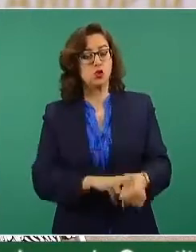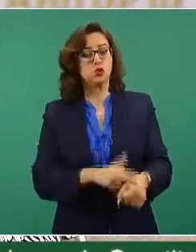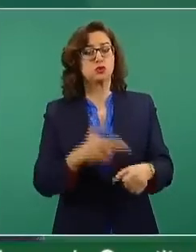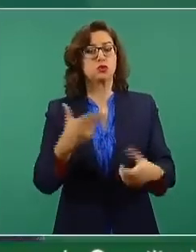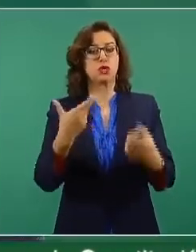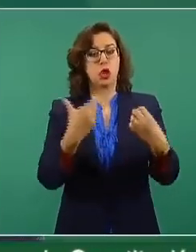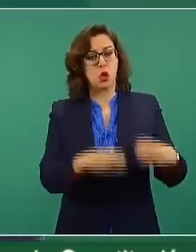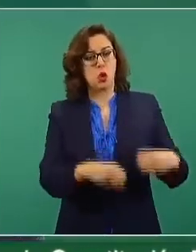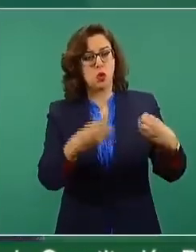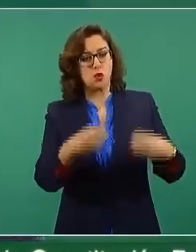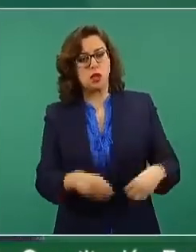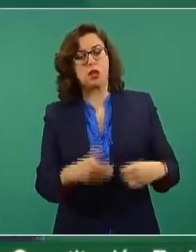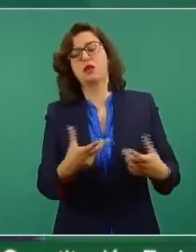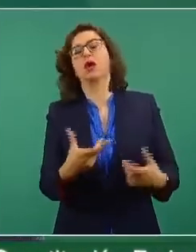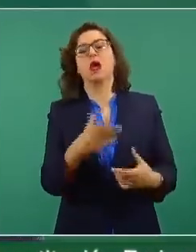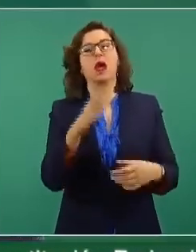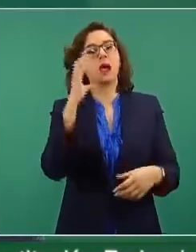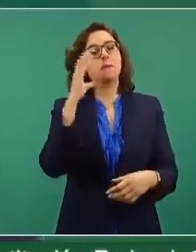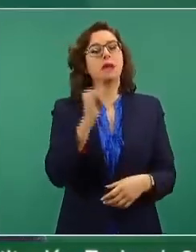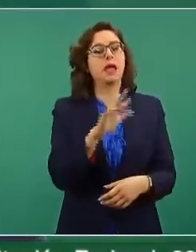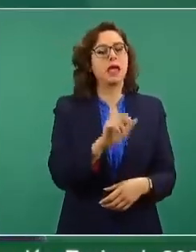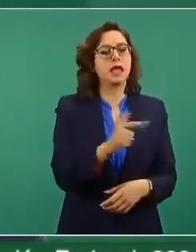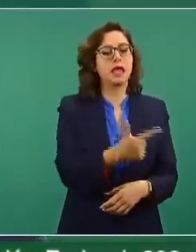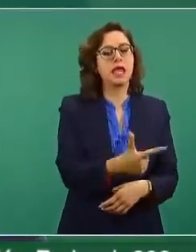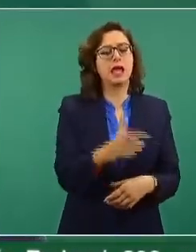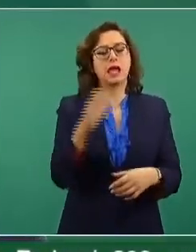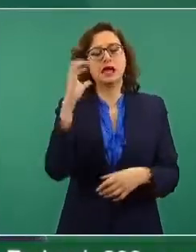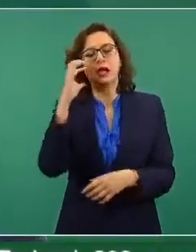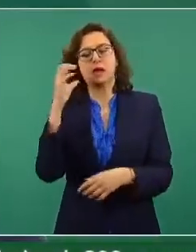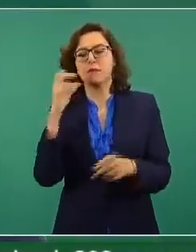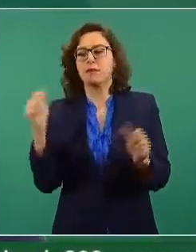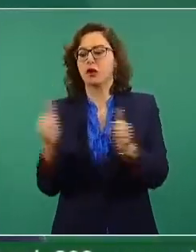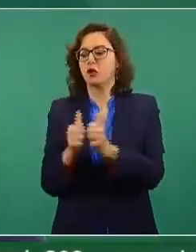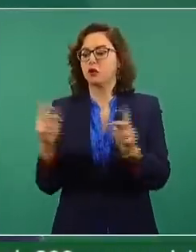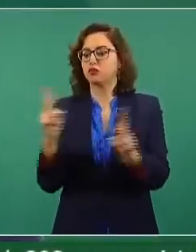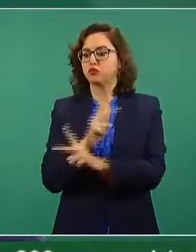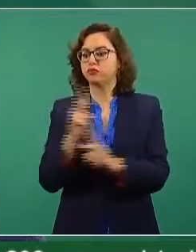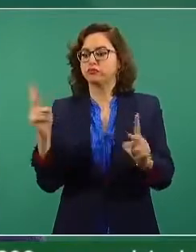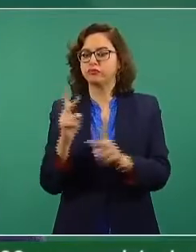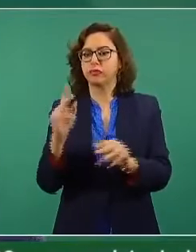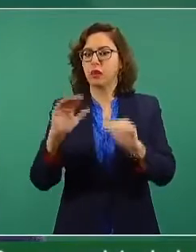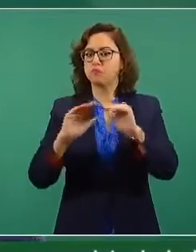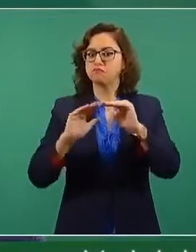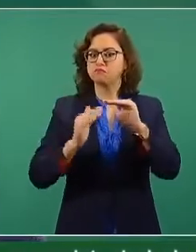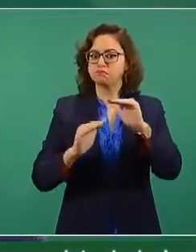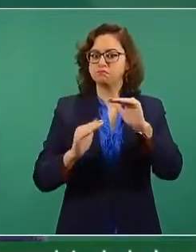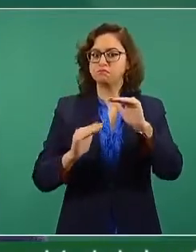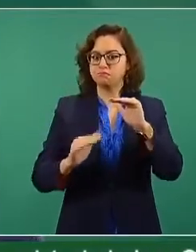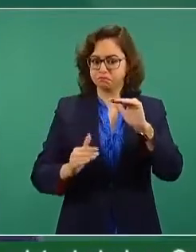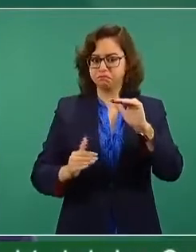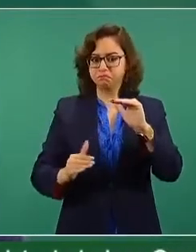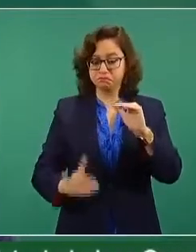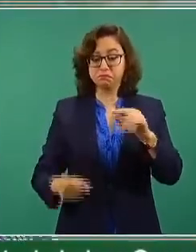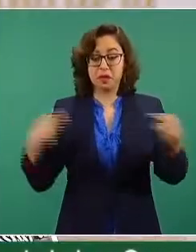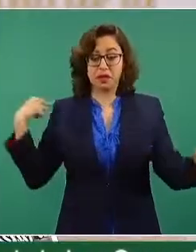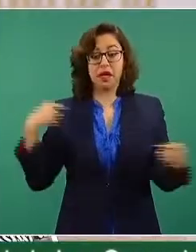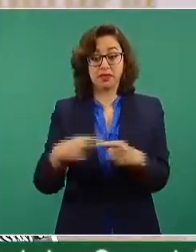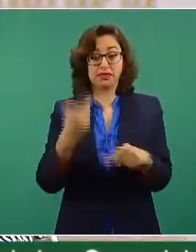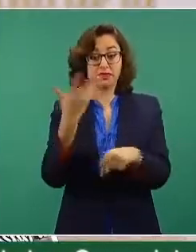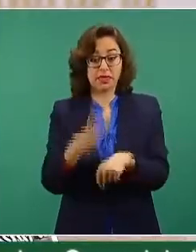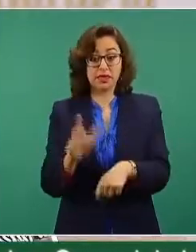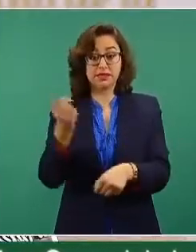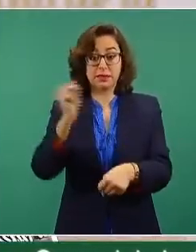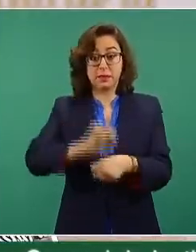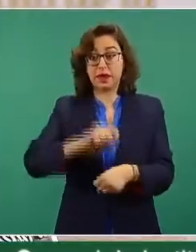y de aquellas que requieren ventilador para casos graves están disminuyendo. Sin embargo, aprovecho la